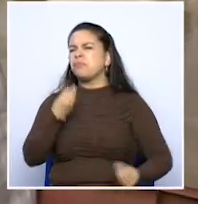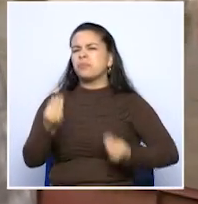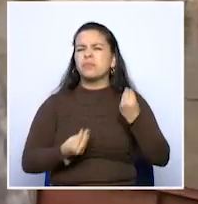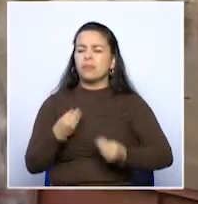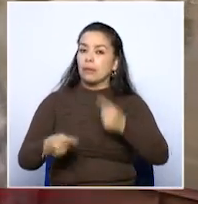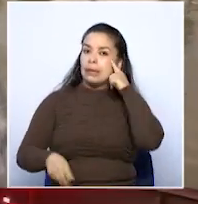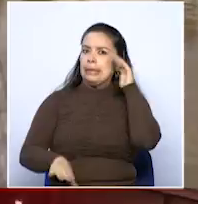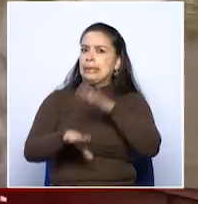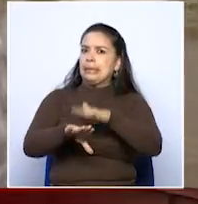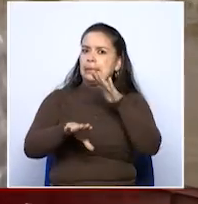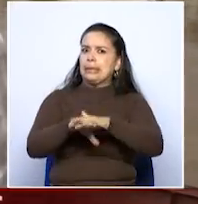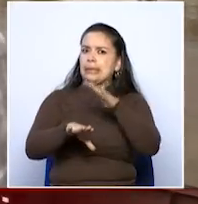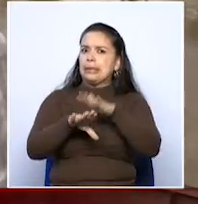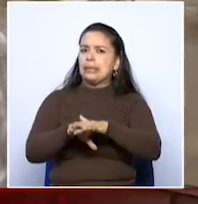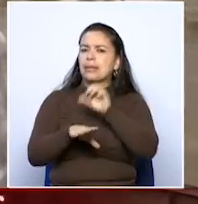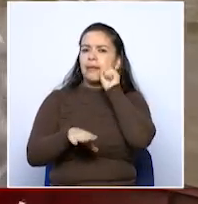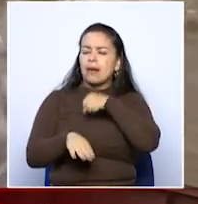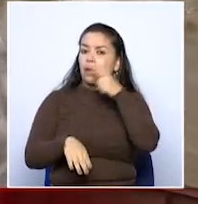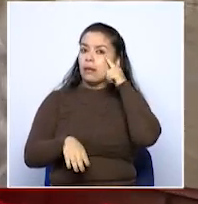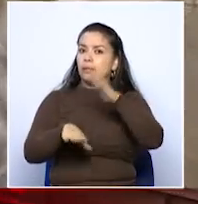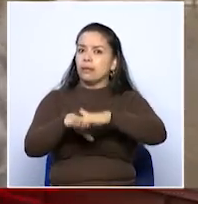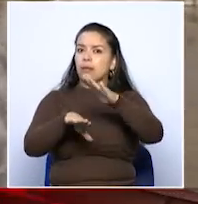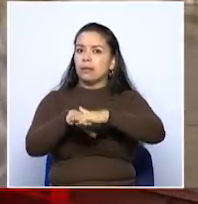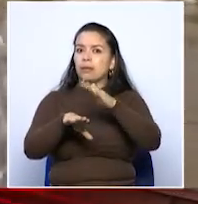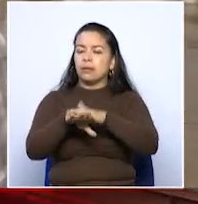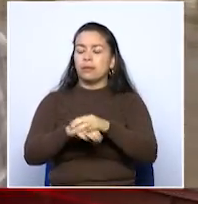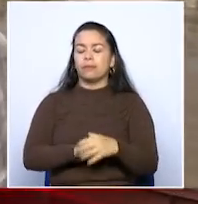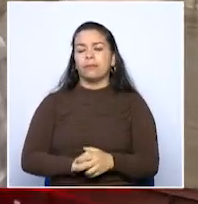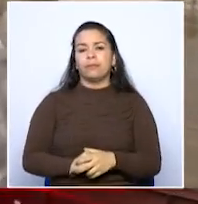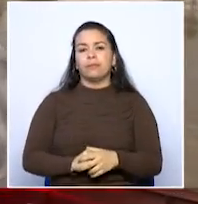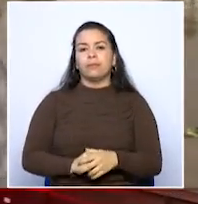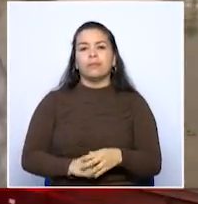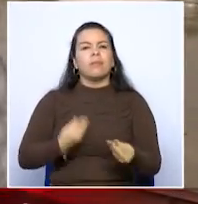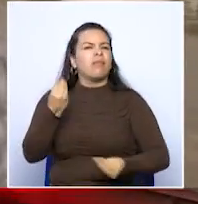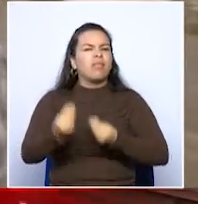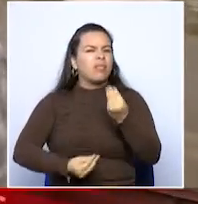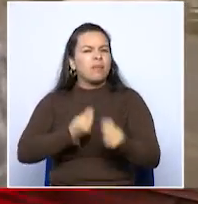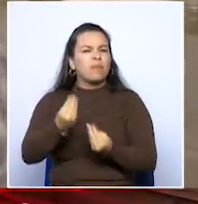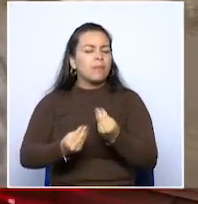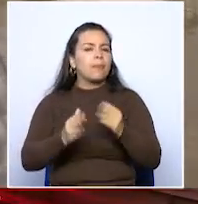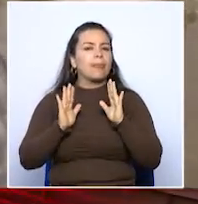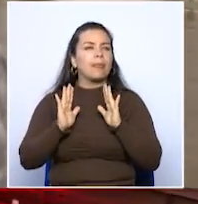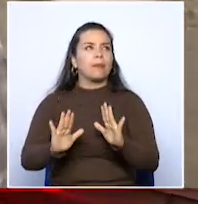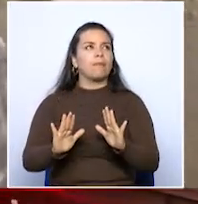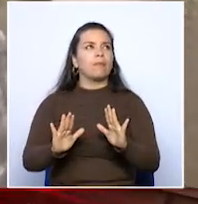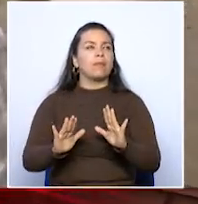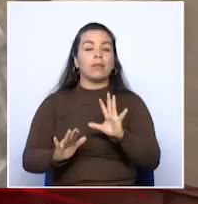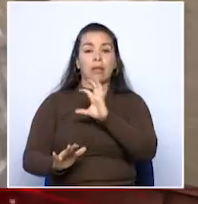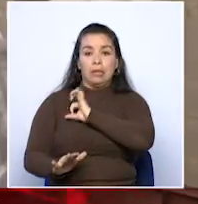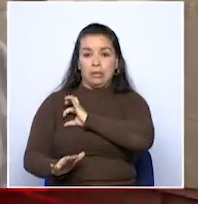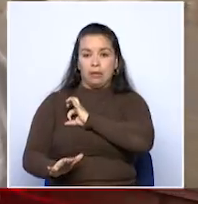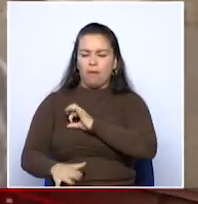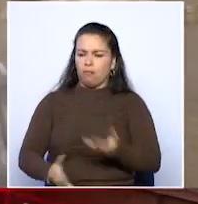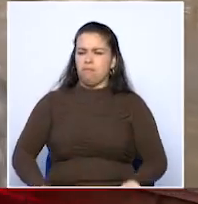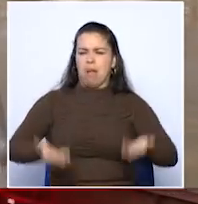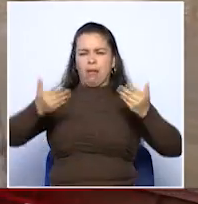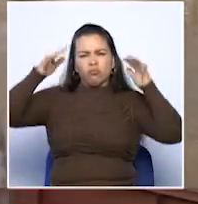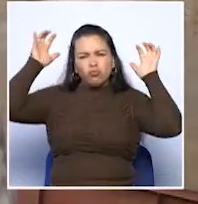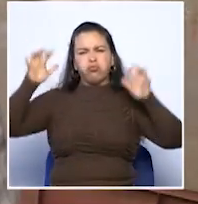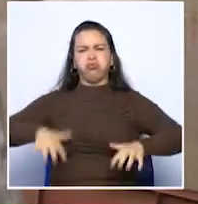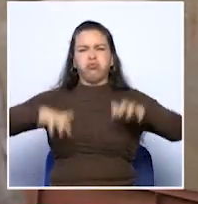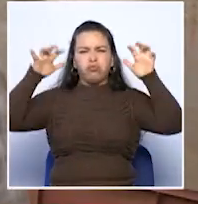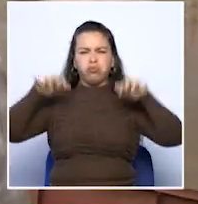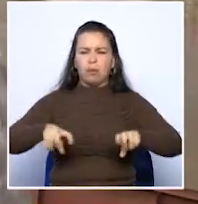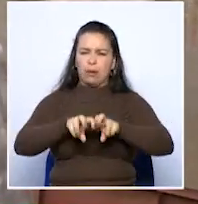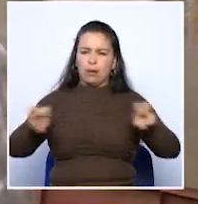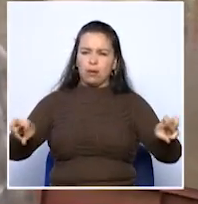alerta naranja por el nivel del río. Hemos tenido desde el sábado aumento en el nivel